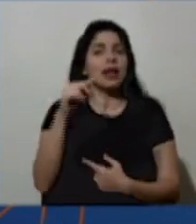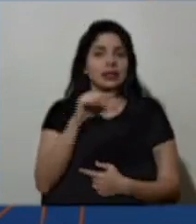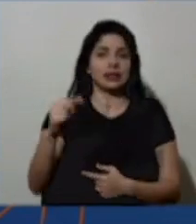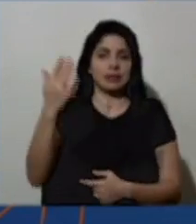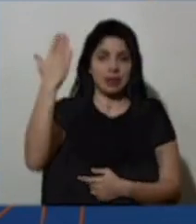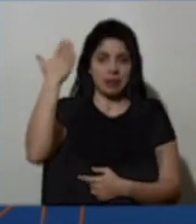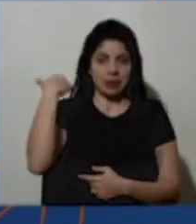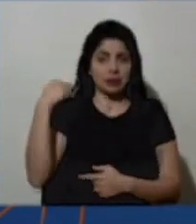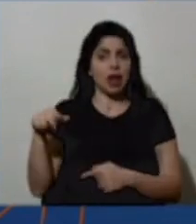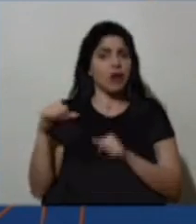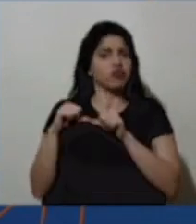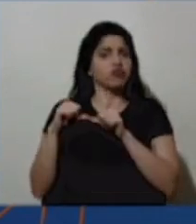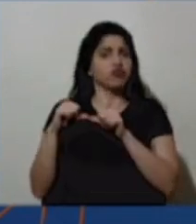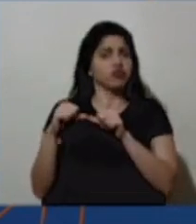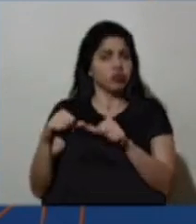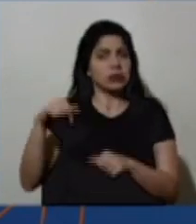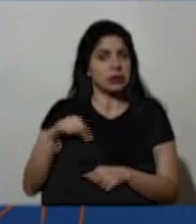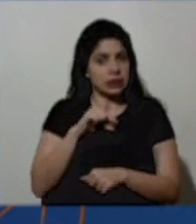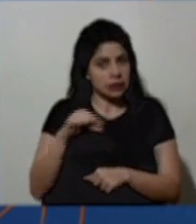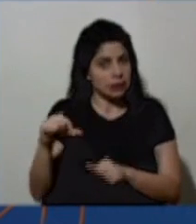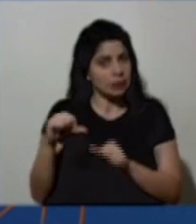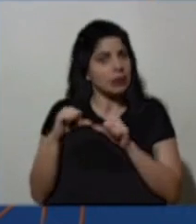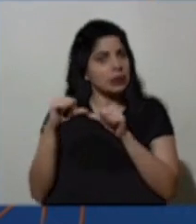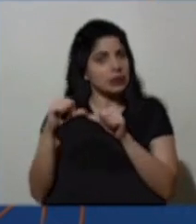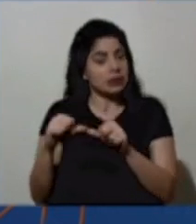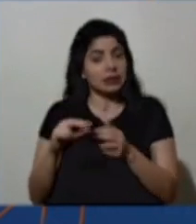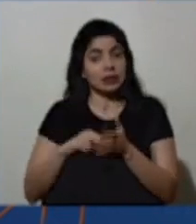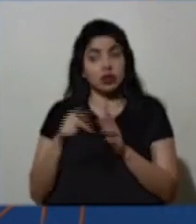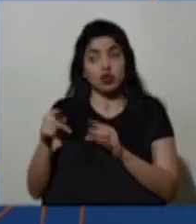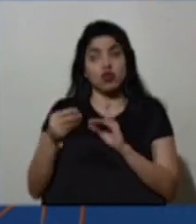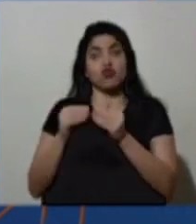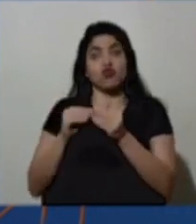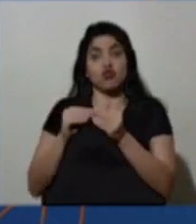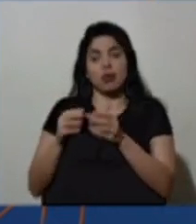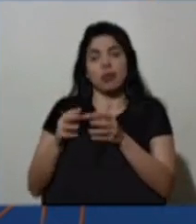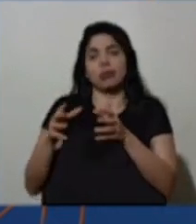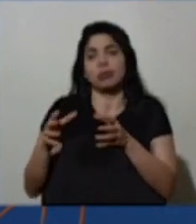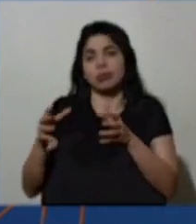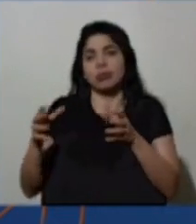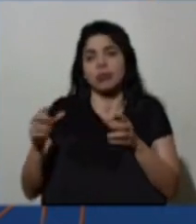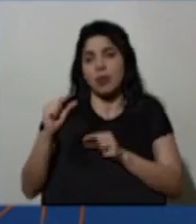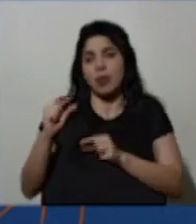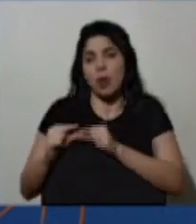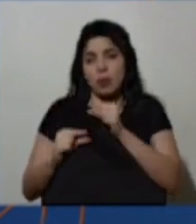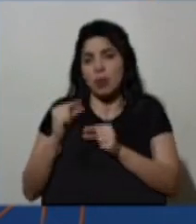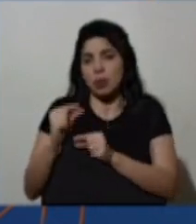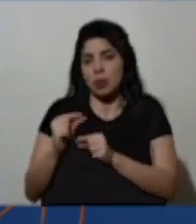y que ha seguido en esta semana. Así que esa cifra irá creciendo progresivamente.